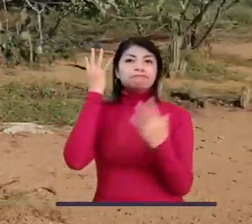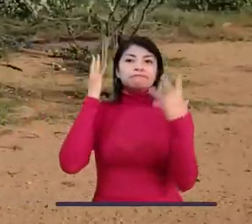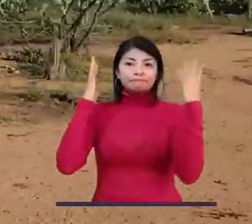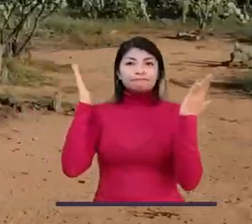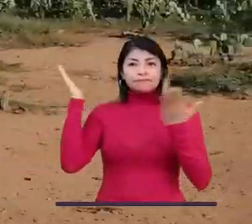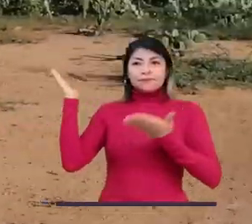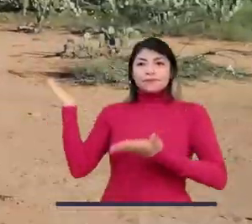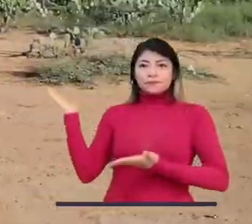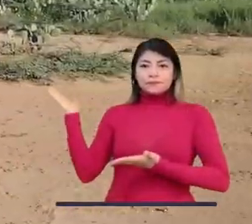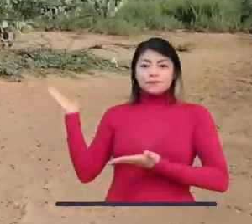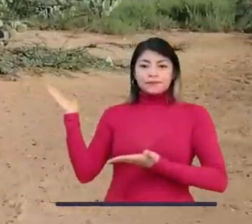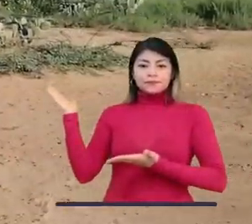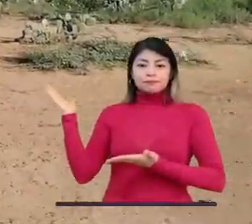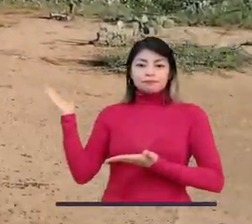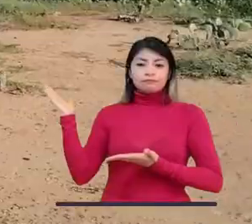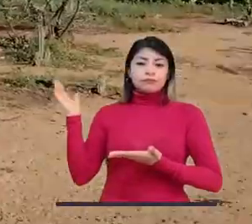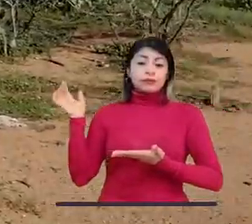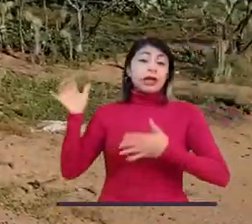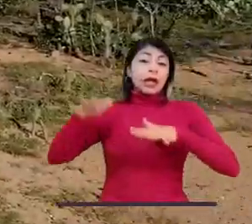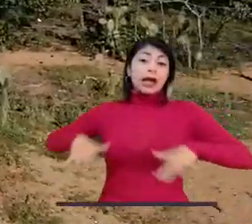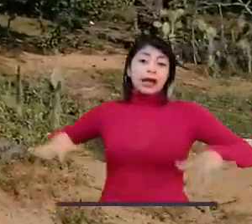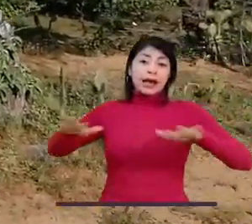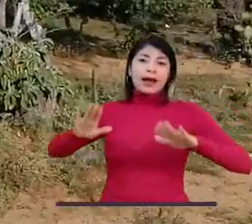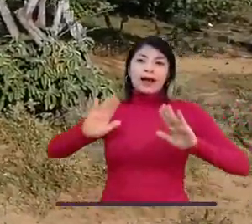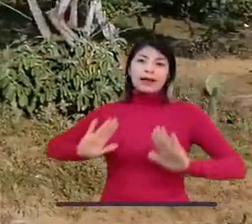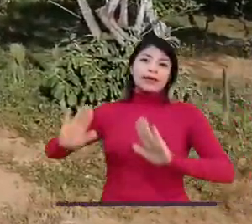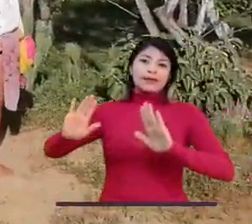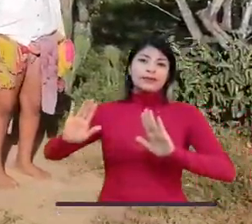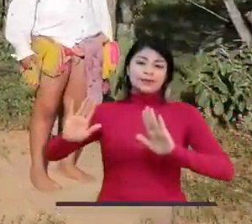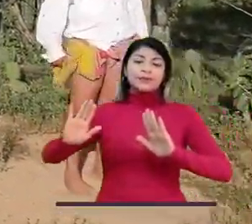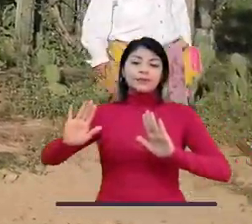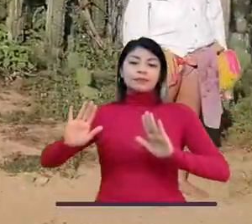árboles, todo lo que son plantas.